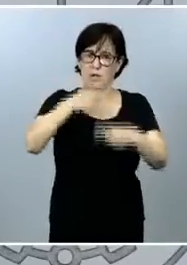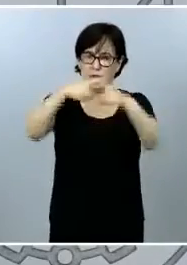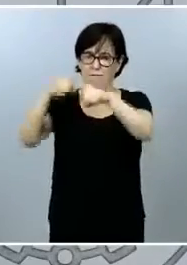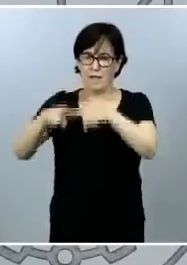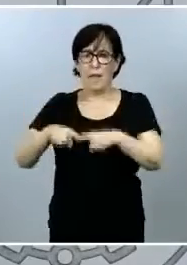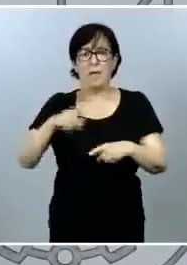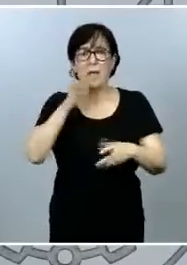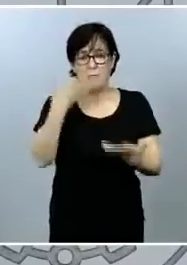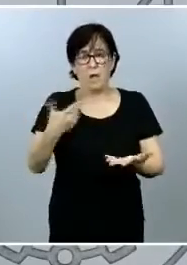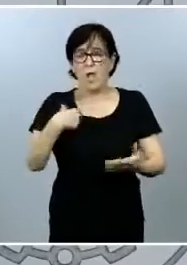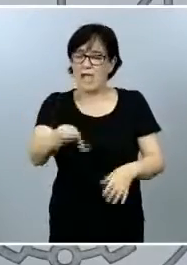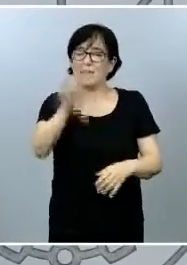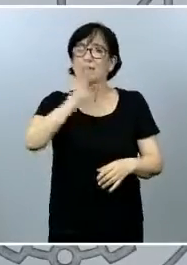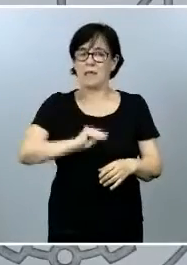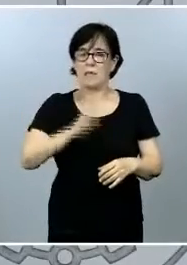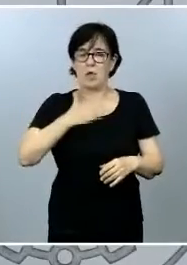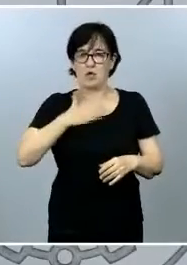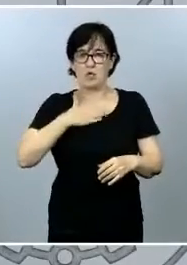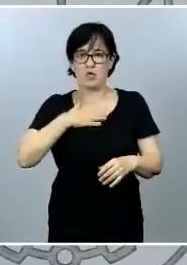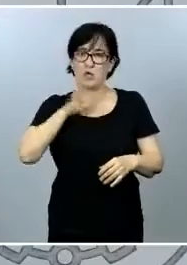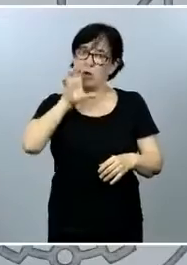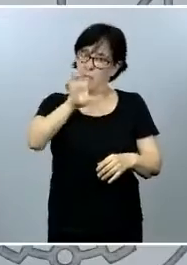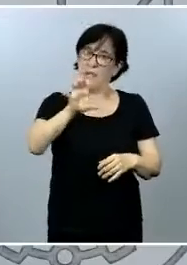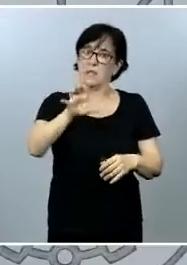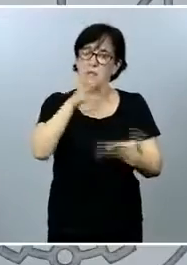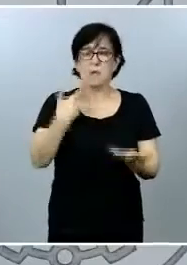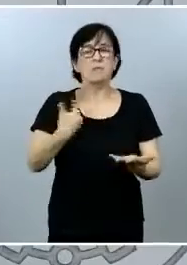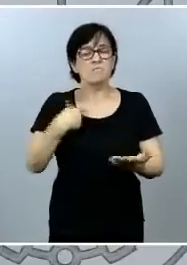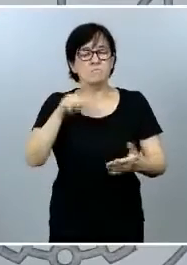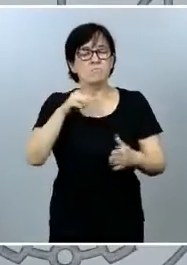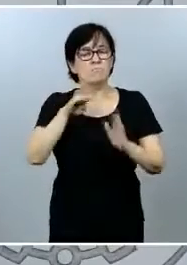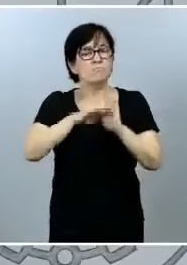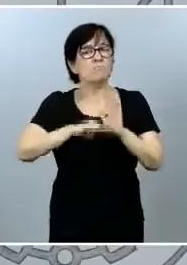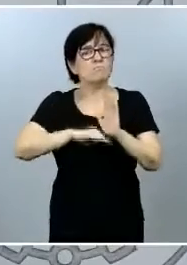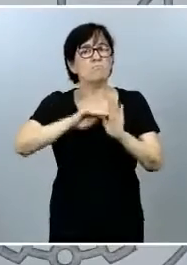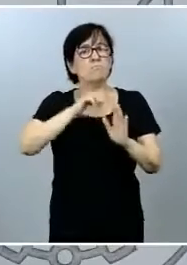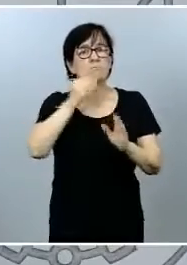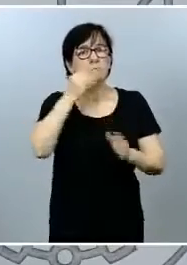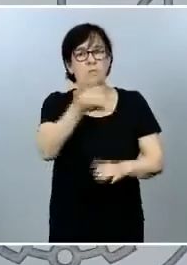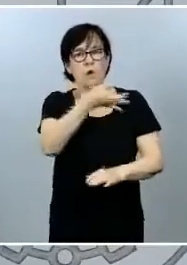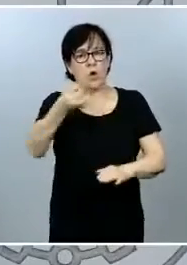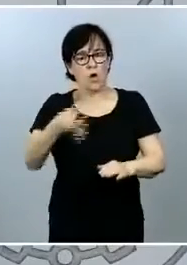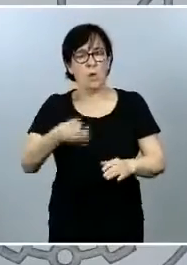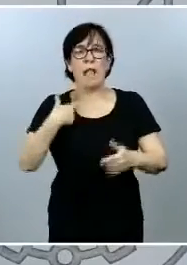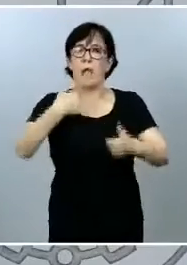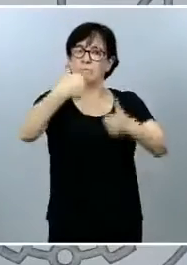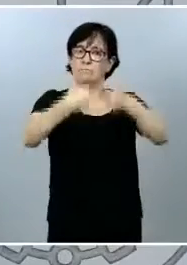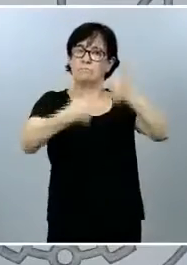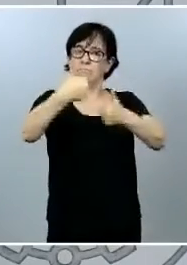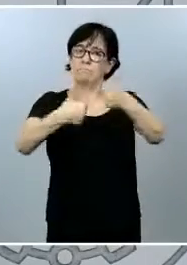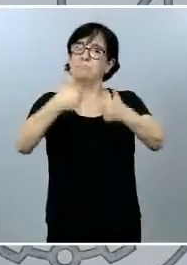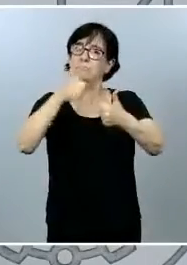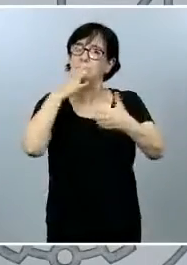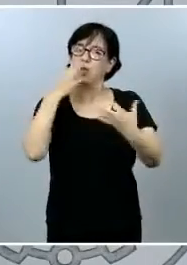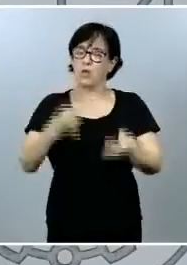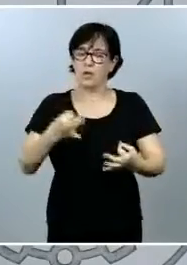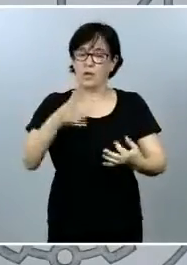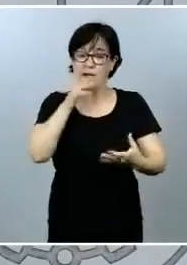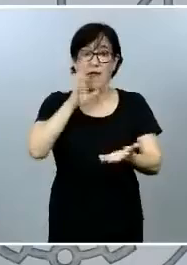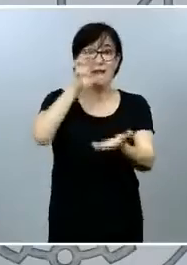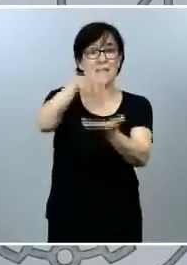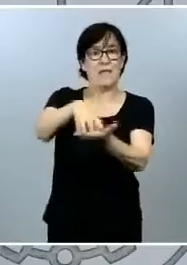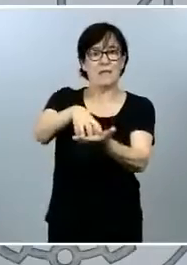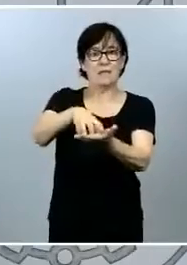entendemos que nuestro país se encuentra en condiciones adecuadas para disputar porque justamente la sede se